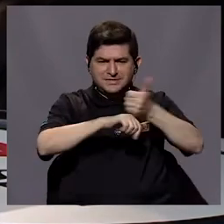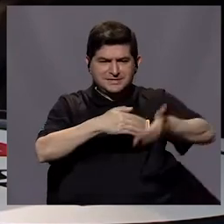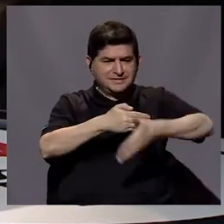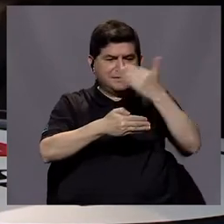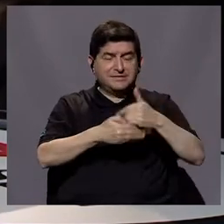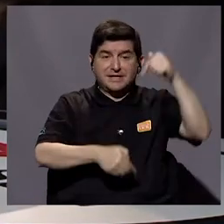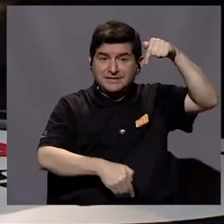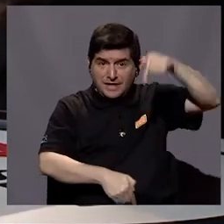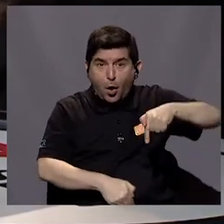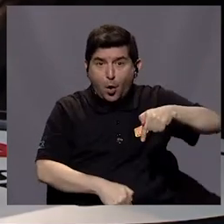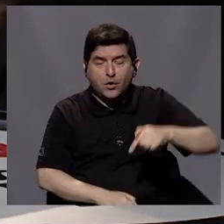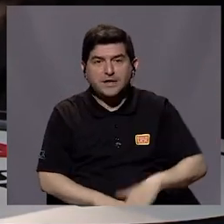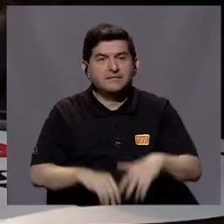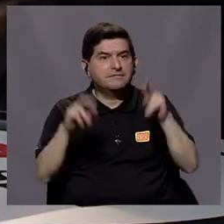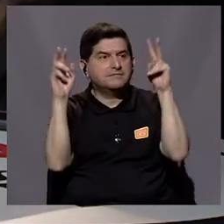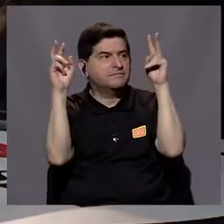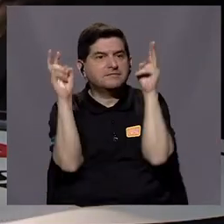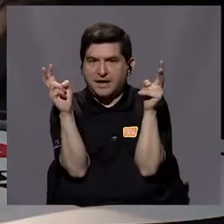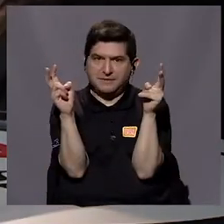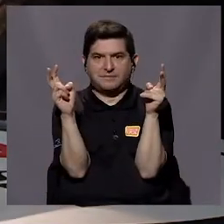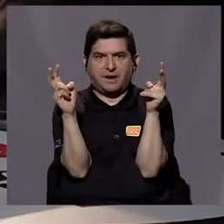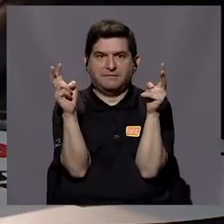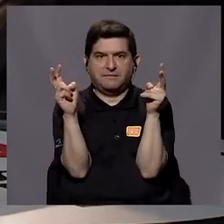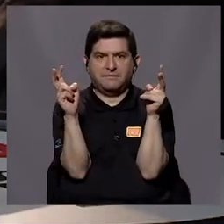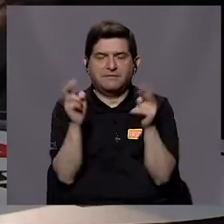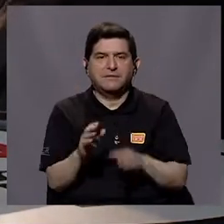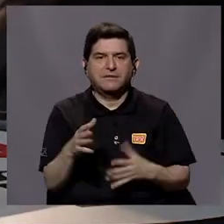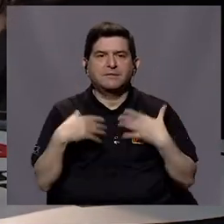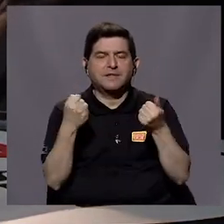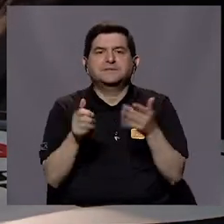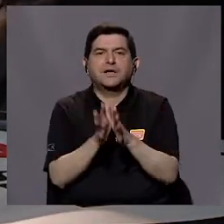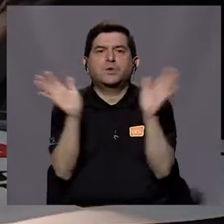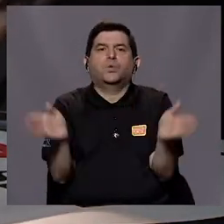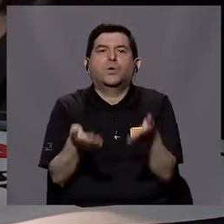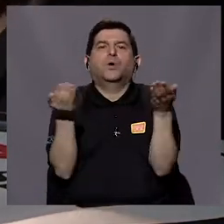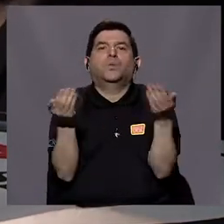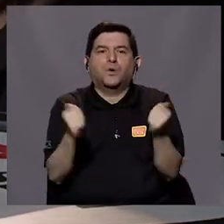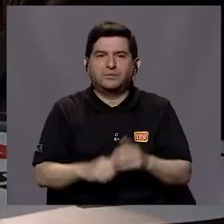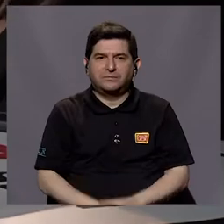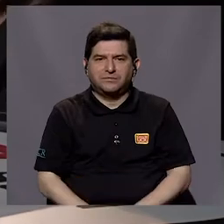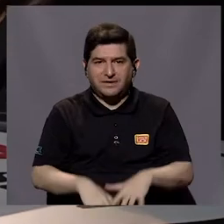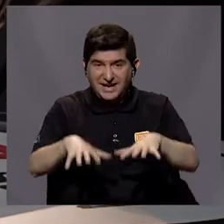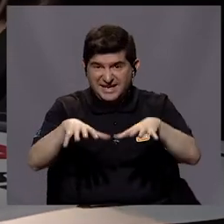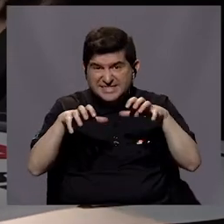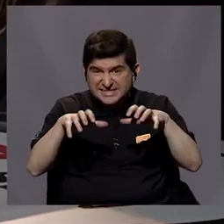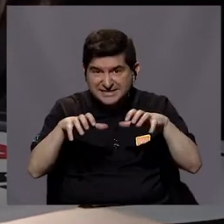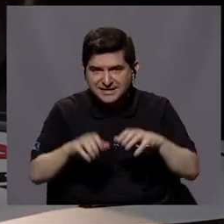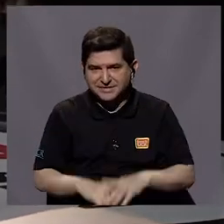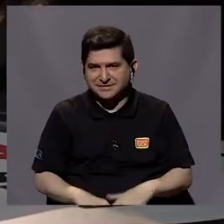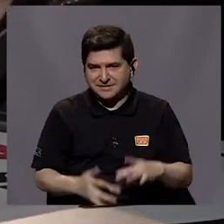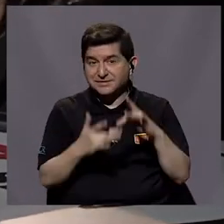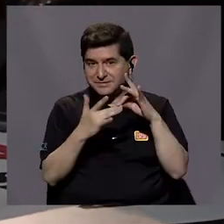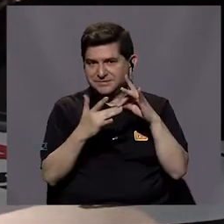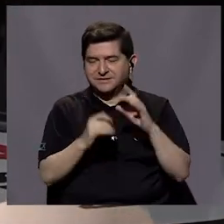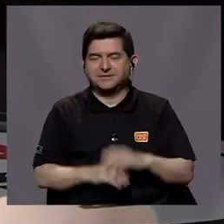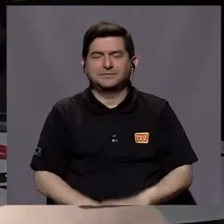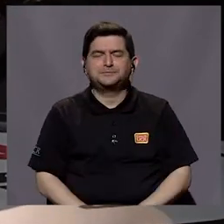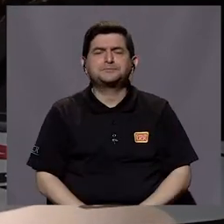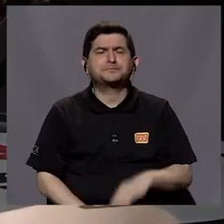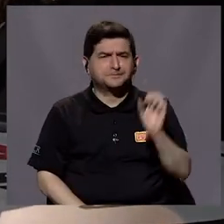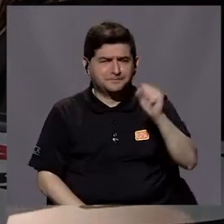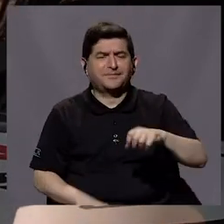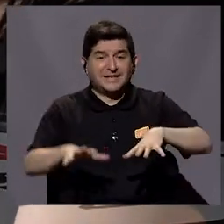predeterminar hoy, por ejemplo, un tema que es de salud pública? Sí. Que es el estrés, doña Carolina. Sí,